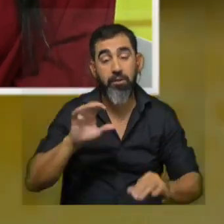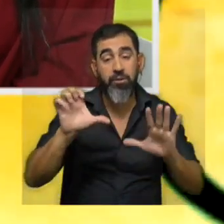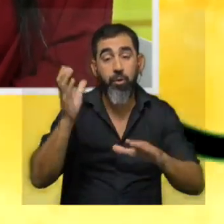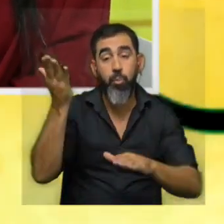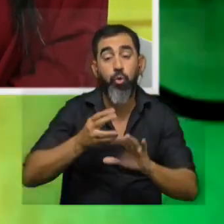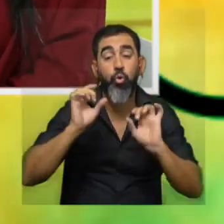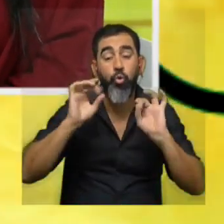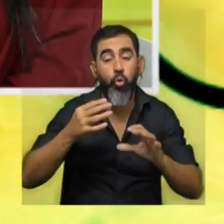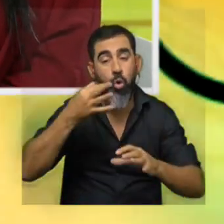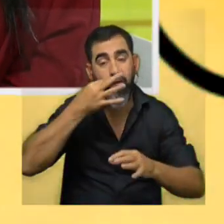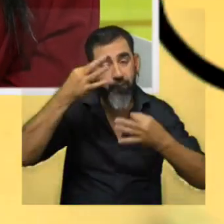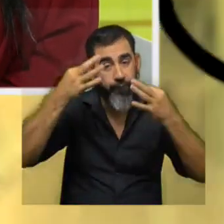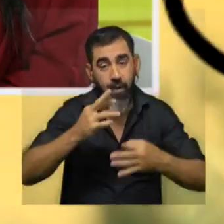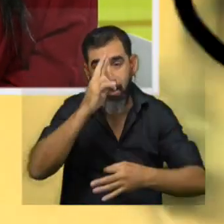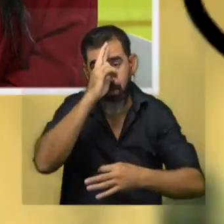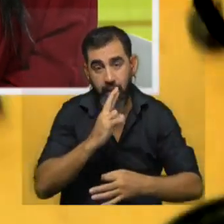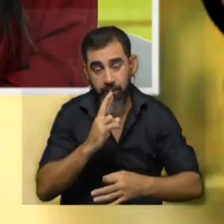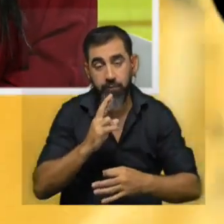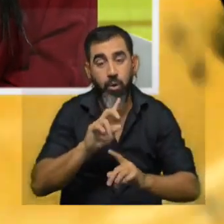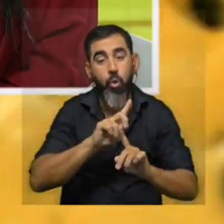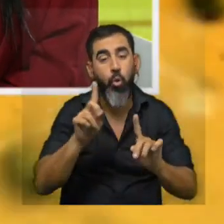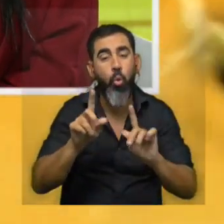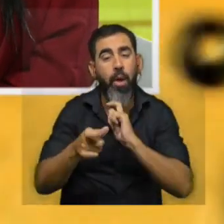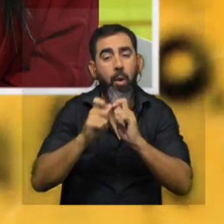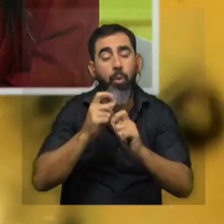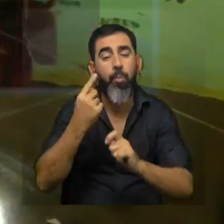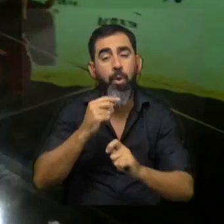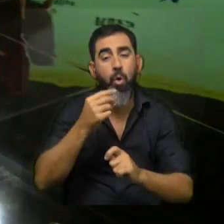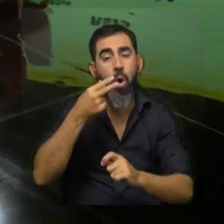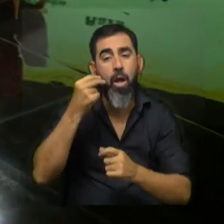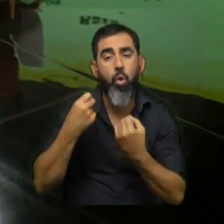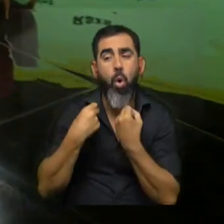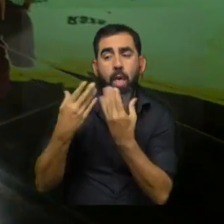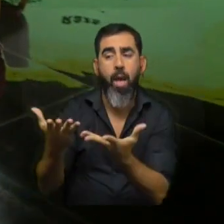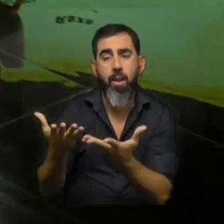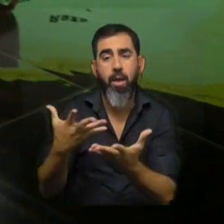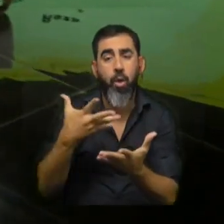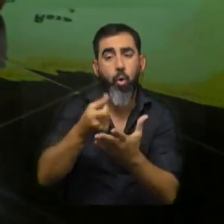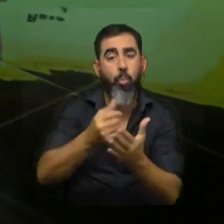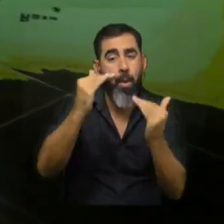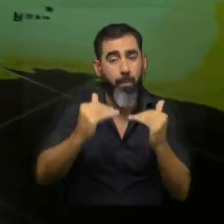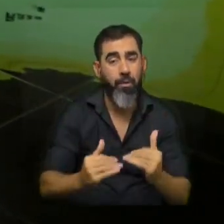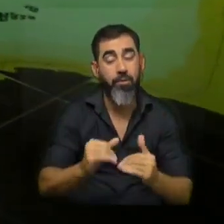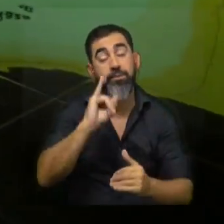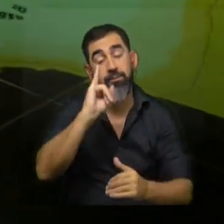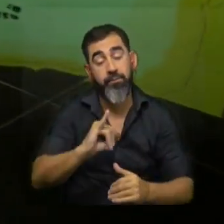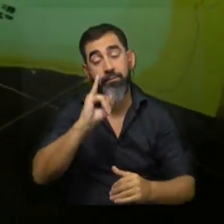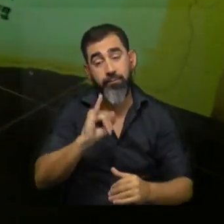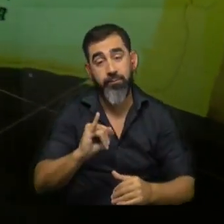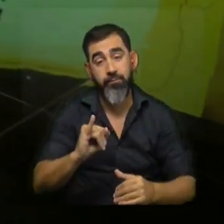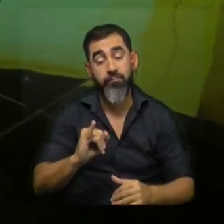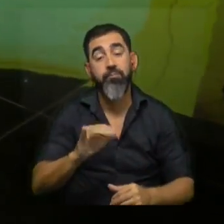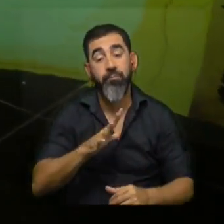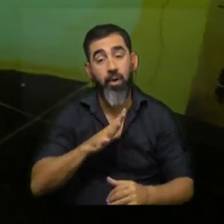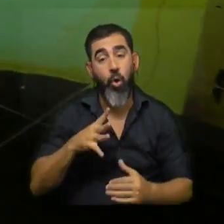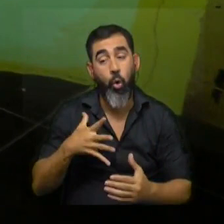nomás de gatitos de raza esto no está en la encuesta pero no será que hay más gatos que se regala que se compra sí nosotros tenemos una tasa